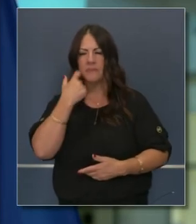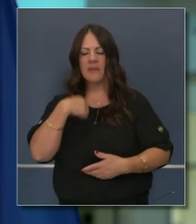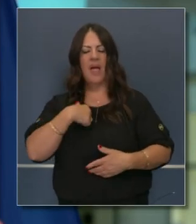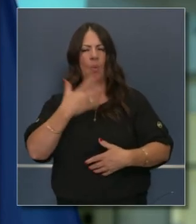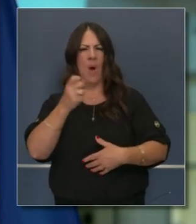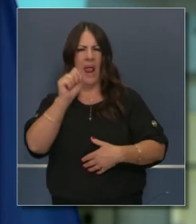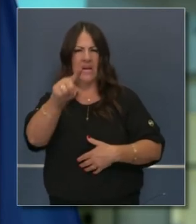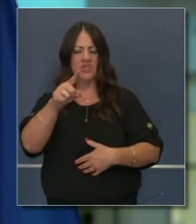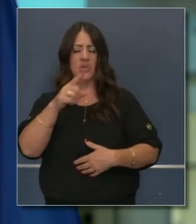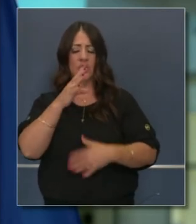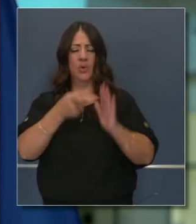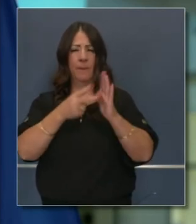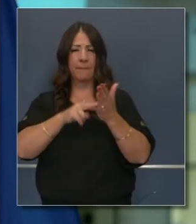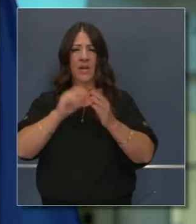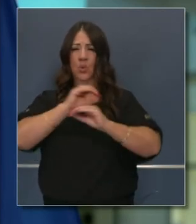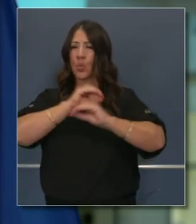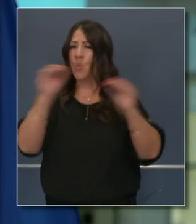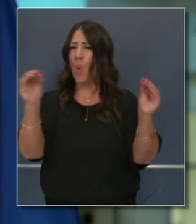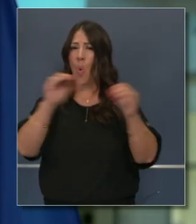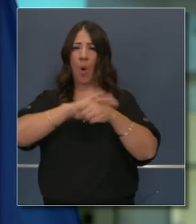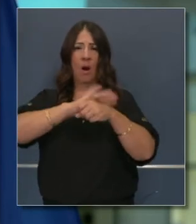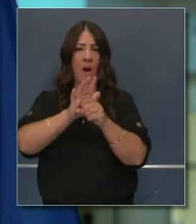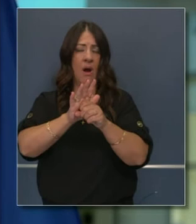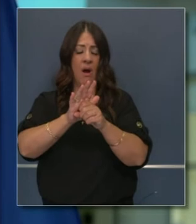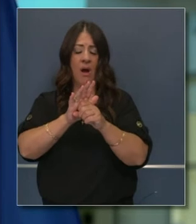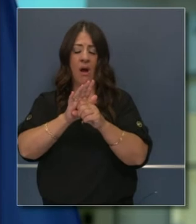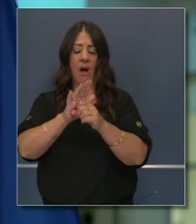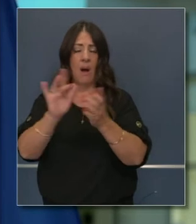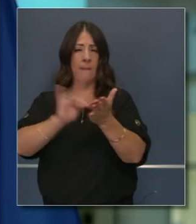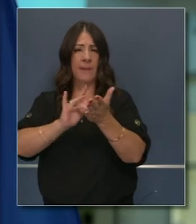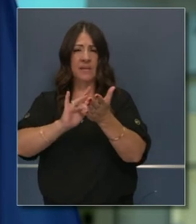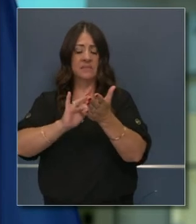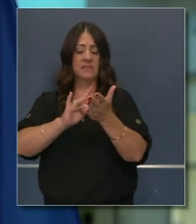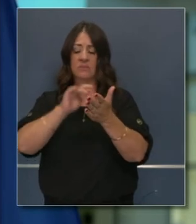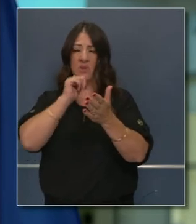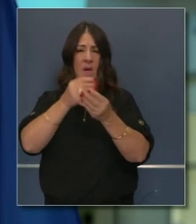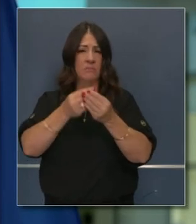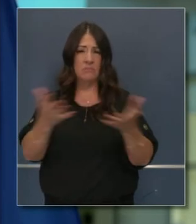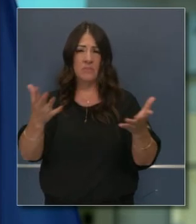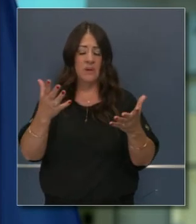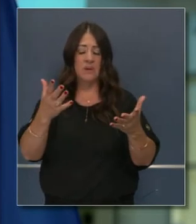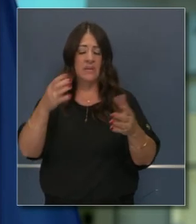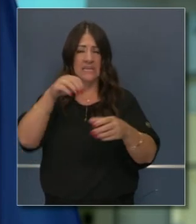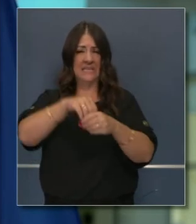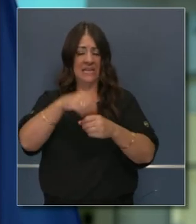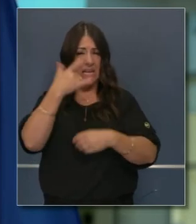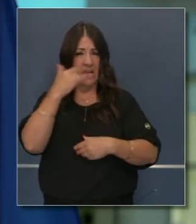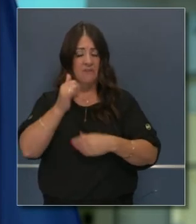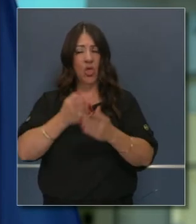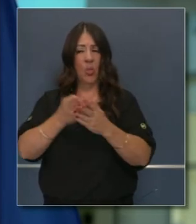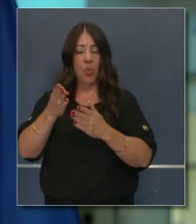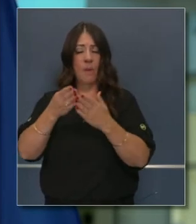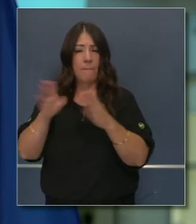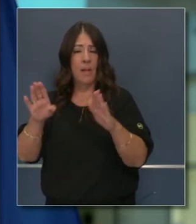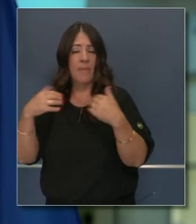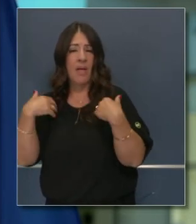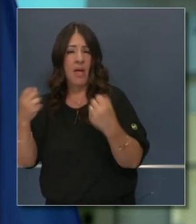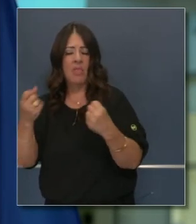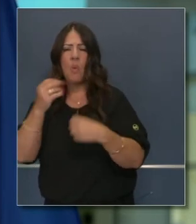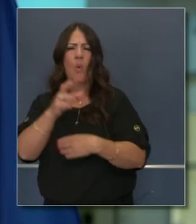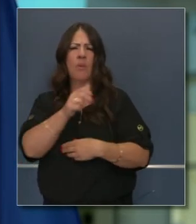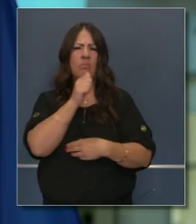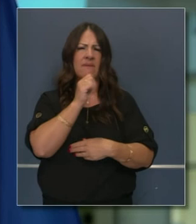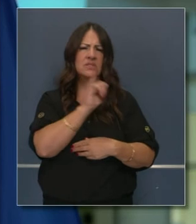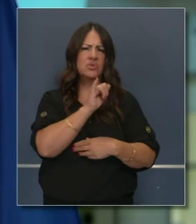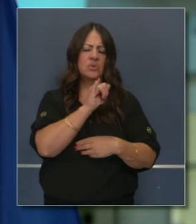Quiero una aclaración. Dice usted que ninguna vacuna de COVID-19 se distribuirá en California a través de salud pública